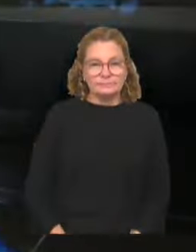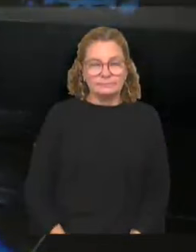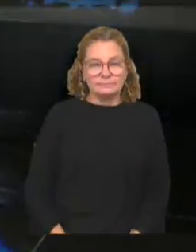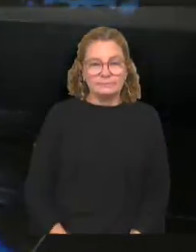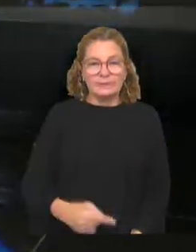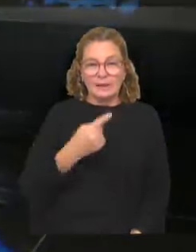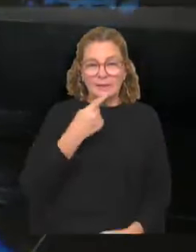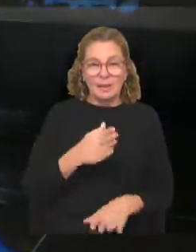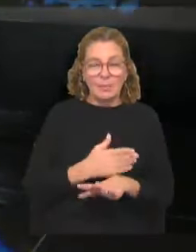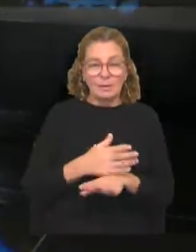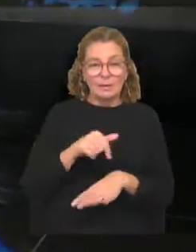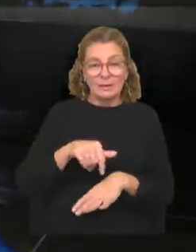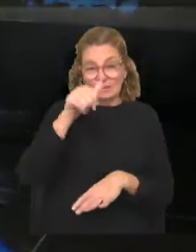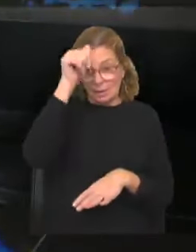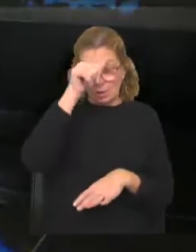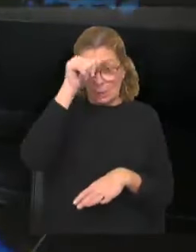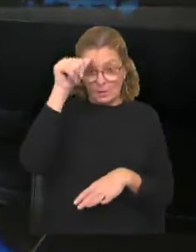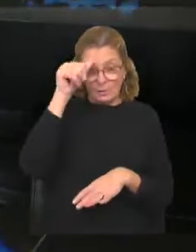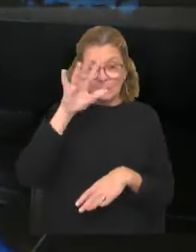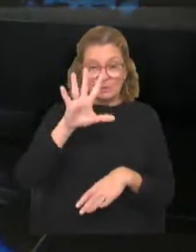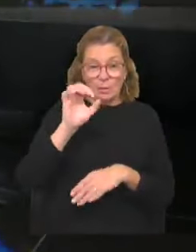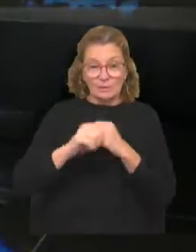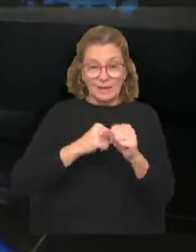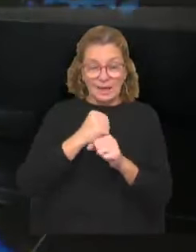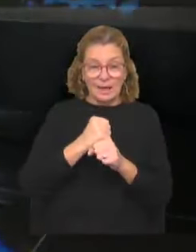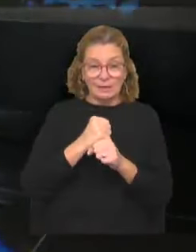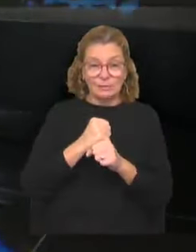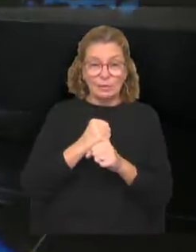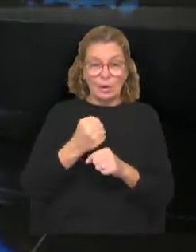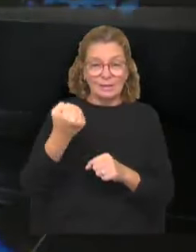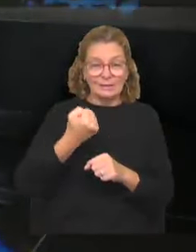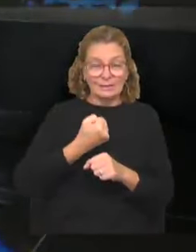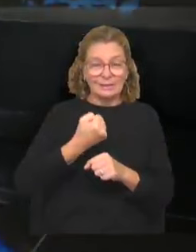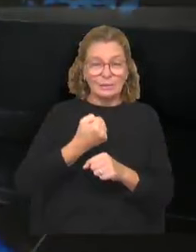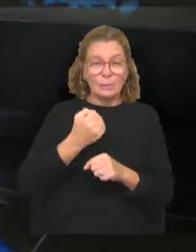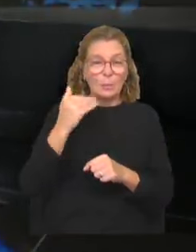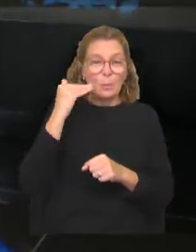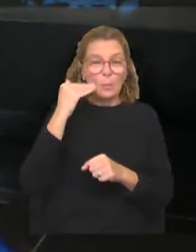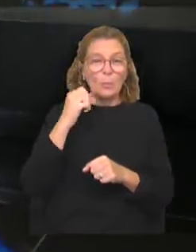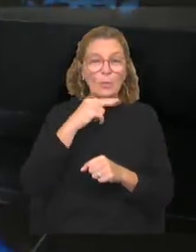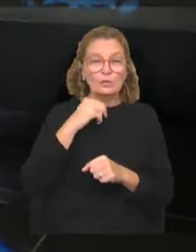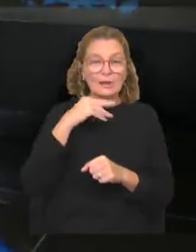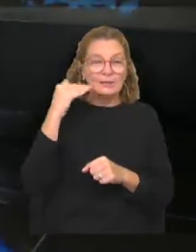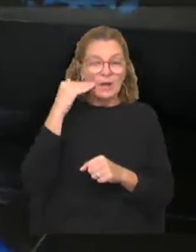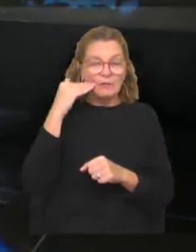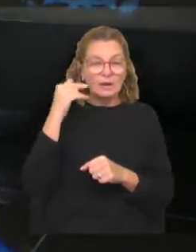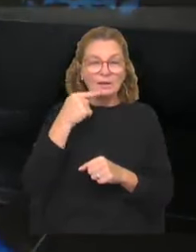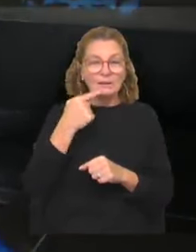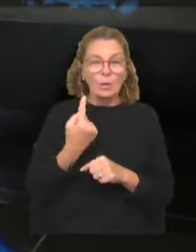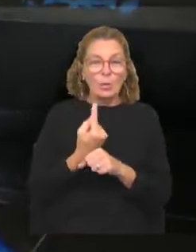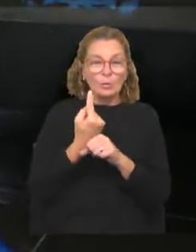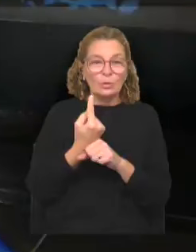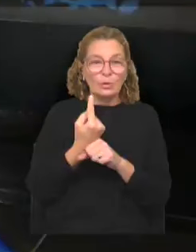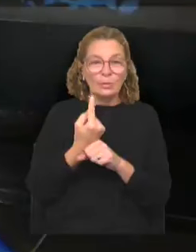Decíamos al comienzo, este domingo, ayer se cumplieron 50 años del asesinato de las muchachas de abril. Es uno de los